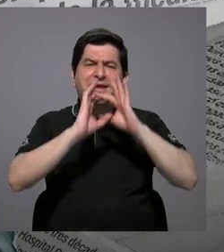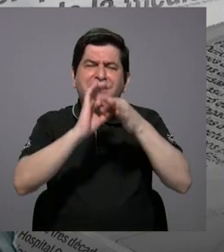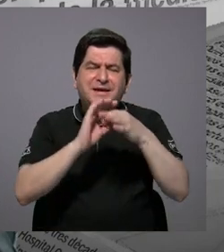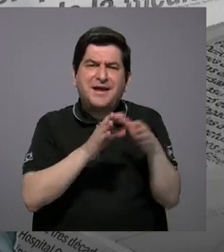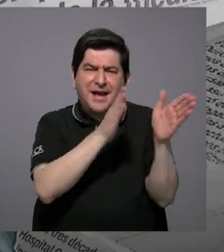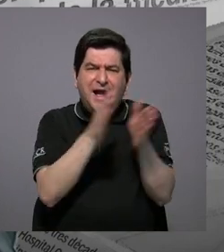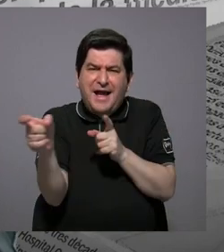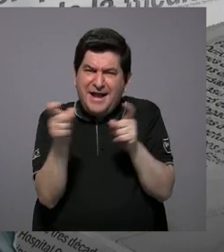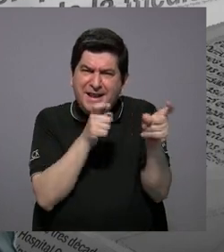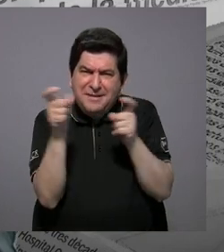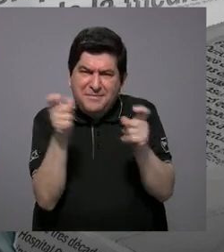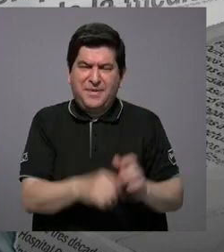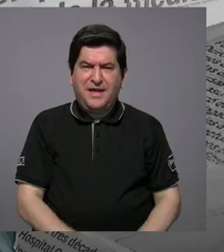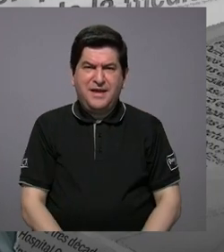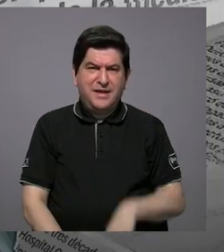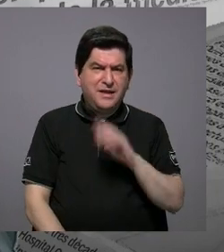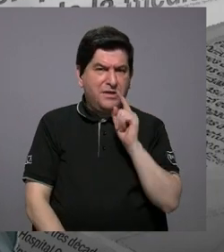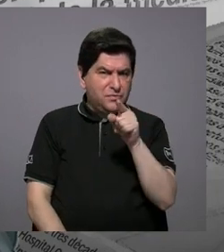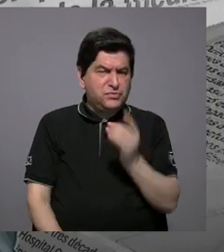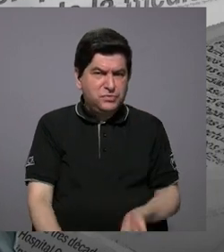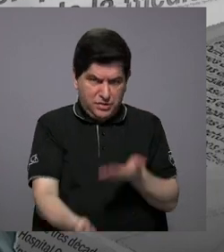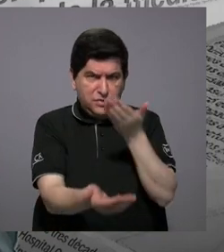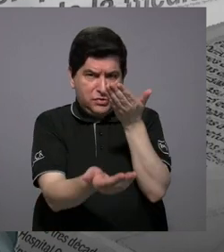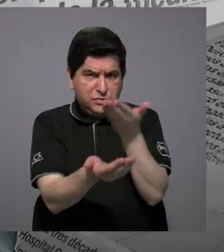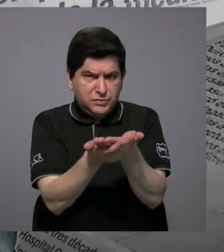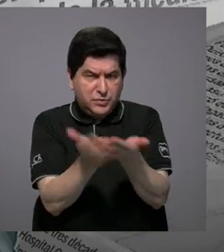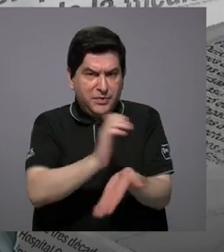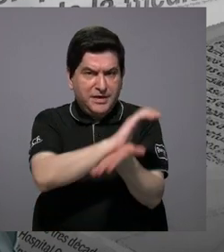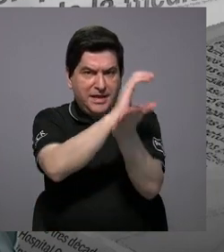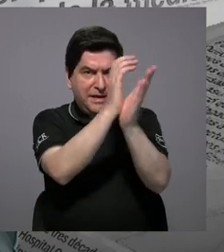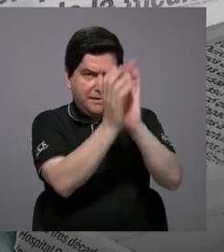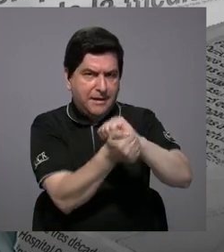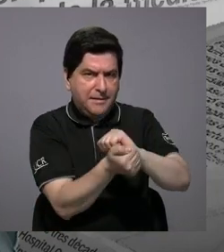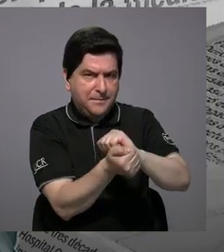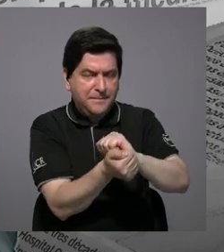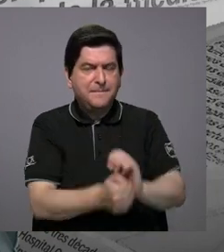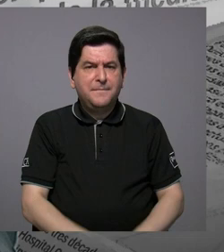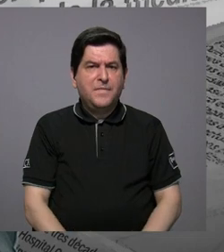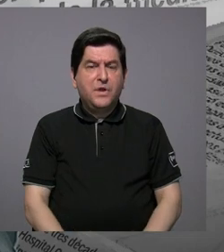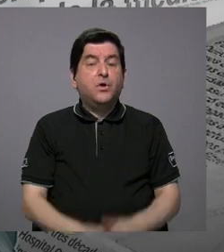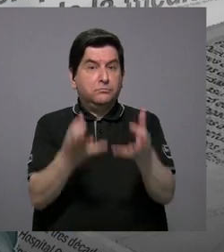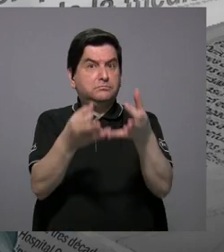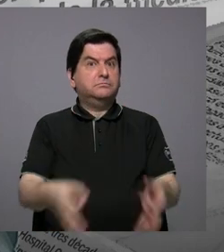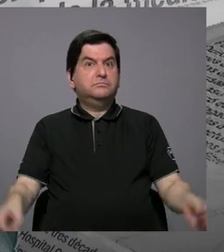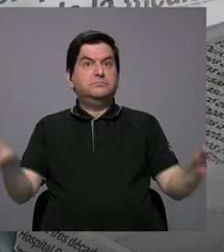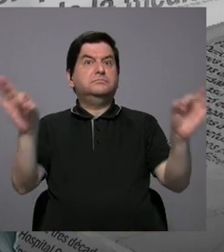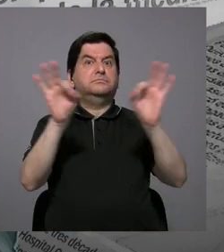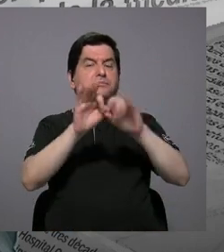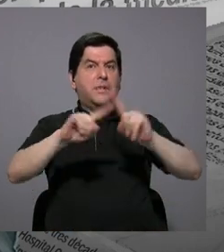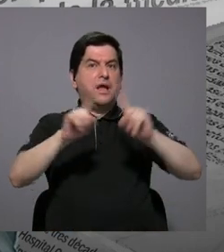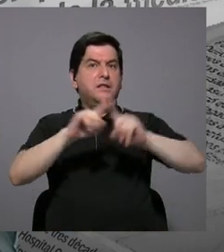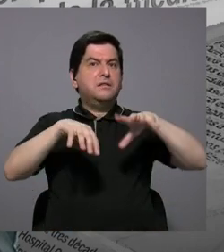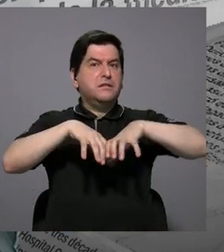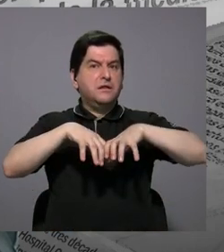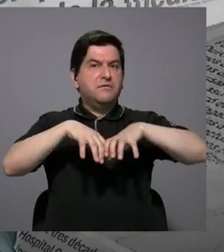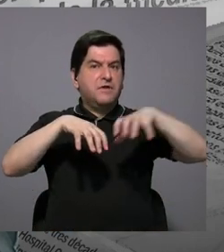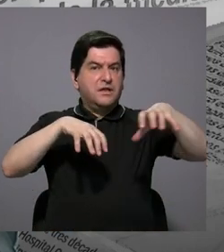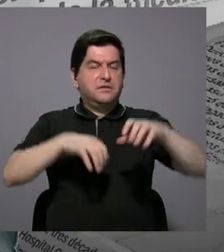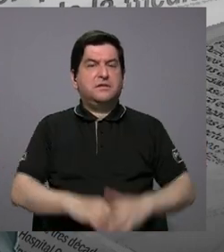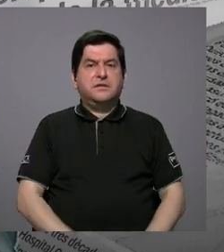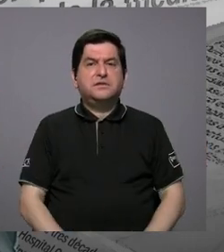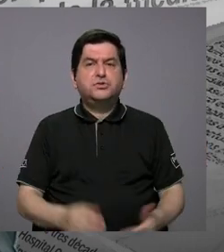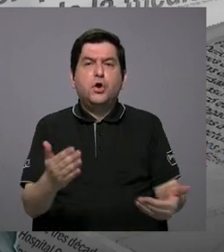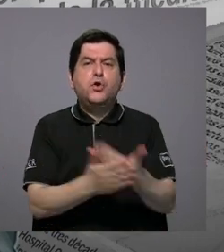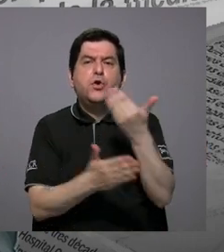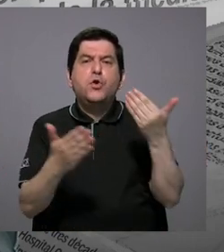los planes reguladores, ustedes les están ofreciendo, hay un cambio y hay un cambio bastante significativo en muchas municipalidades de